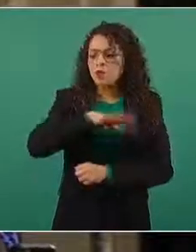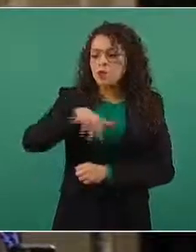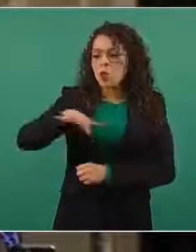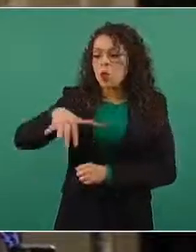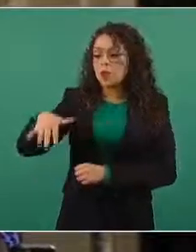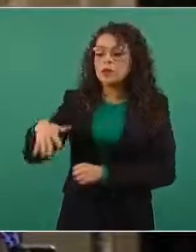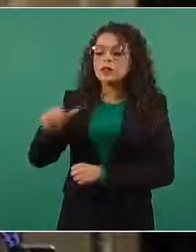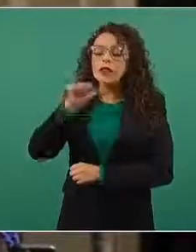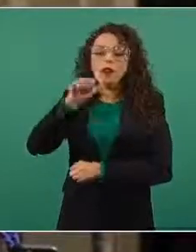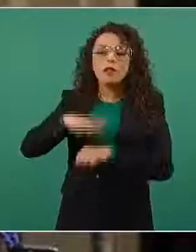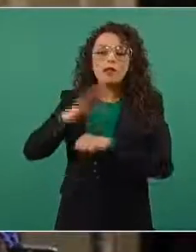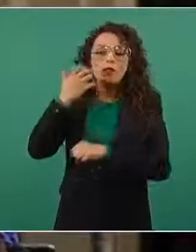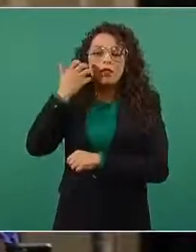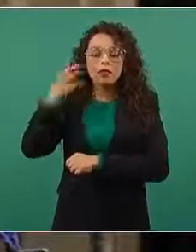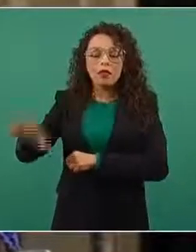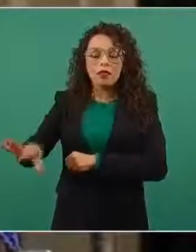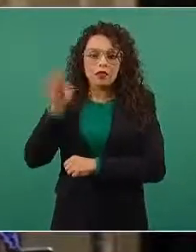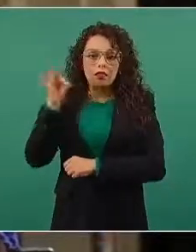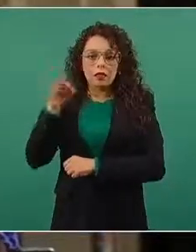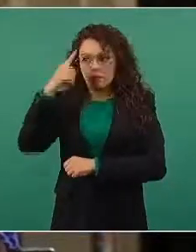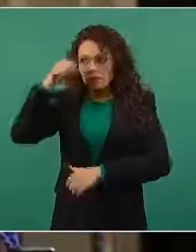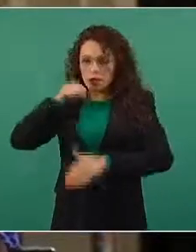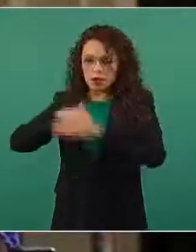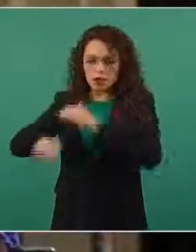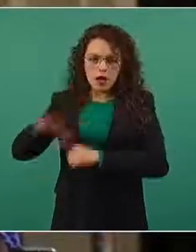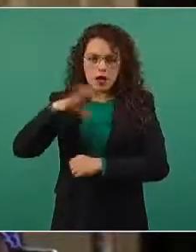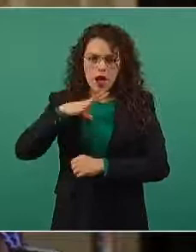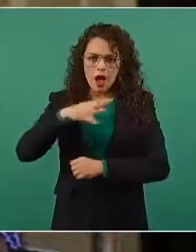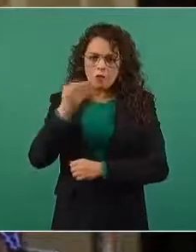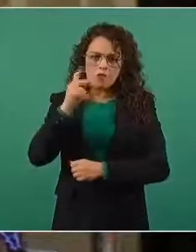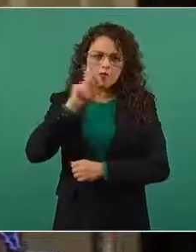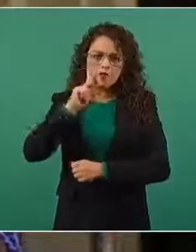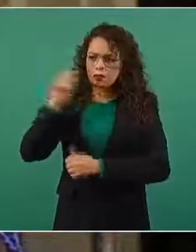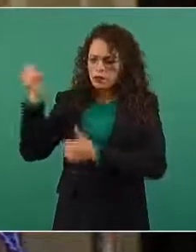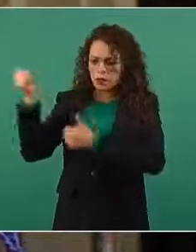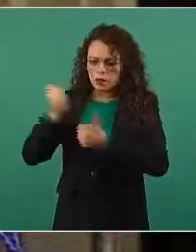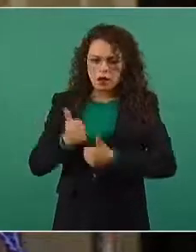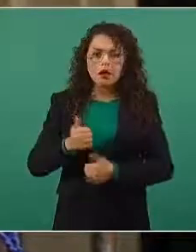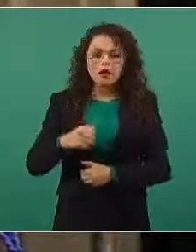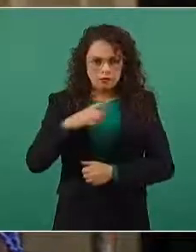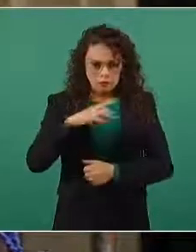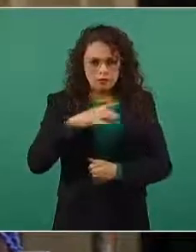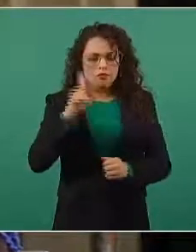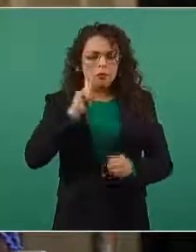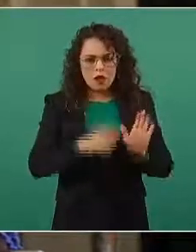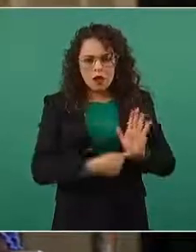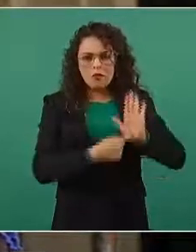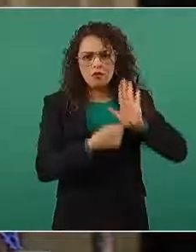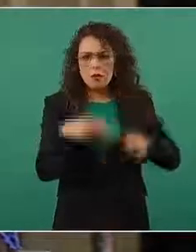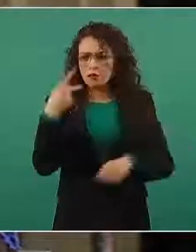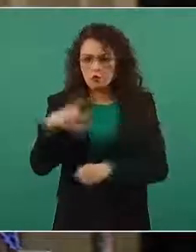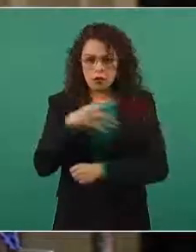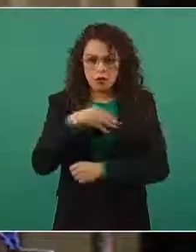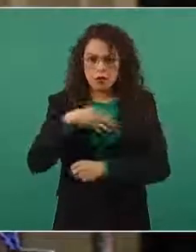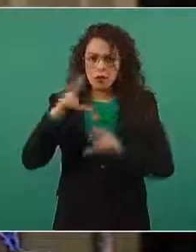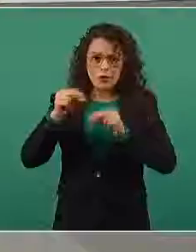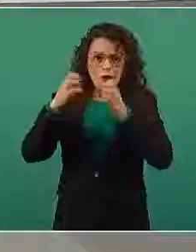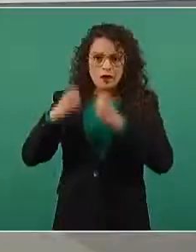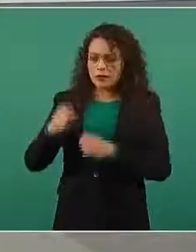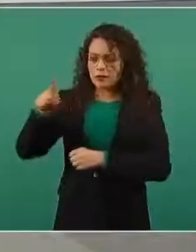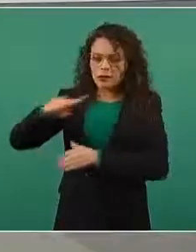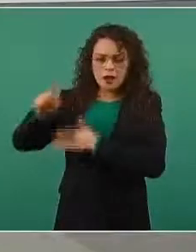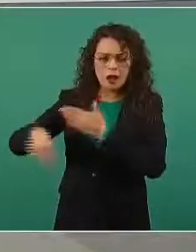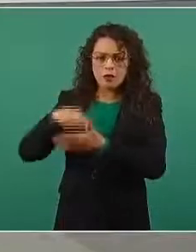Trae muchísimas pruebas, las estuvimos viendo allá afuera, de que su hijo no estaba en el lugar donde presuntamente fue detenido. Ella solamente quiere ser